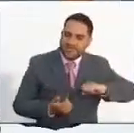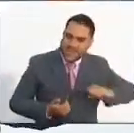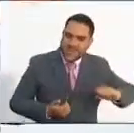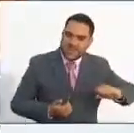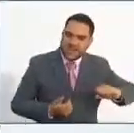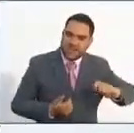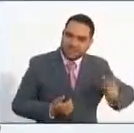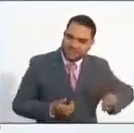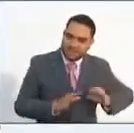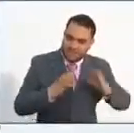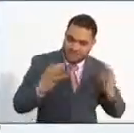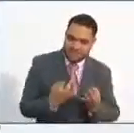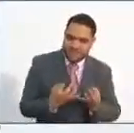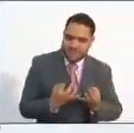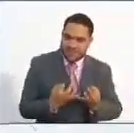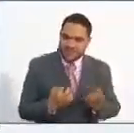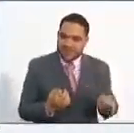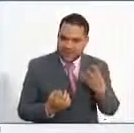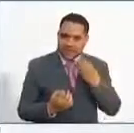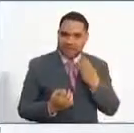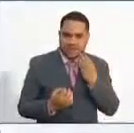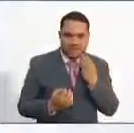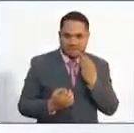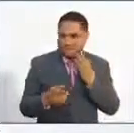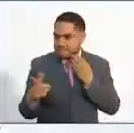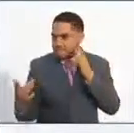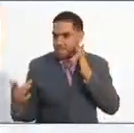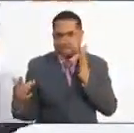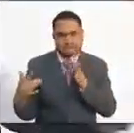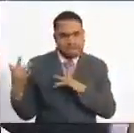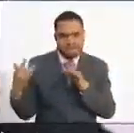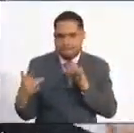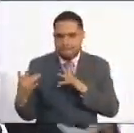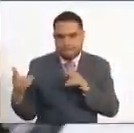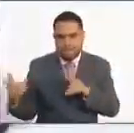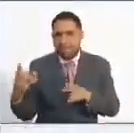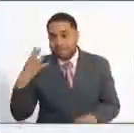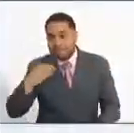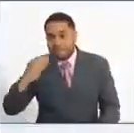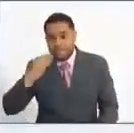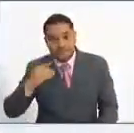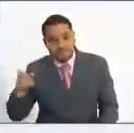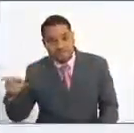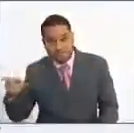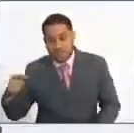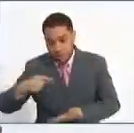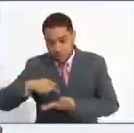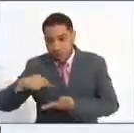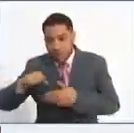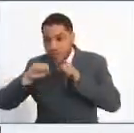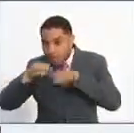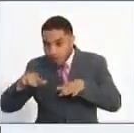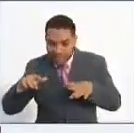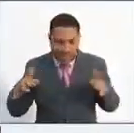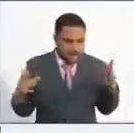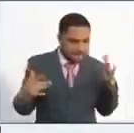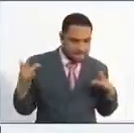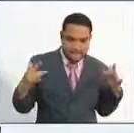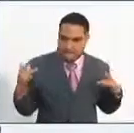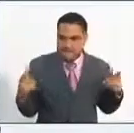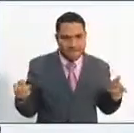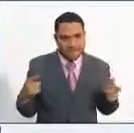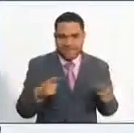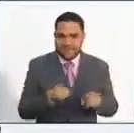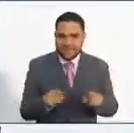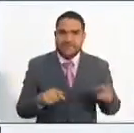familia y en este caso, pues, claramente no va haber una relación entre la experiencia que tiene con la experiencia que le exige el empleo al cual quiere aspirar. Entonces,